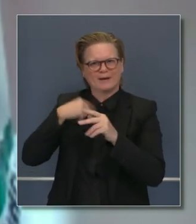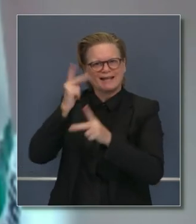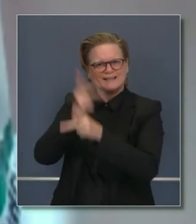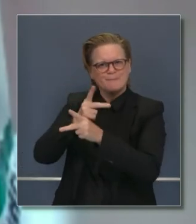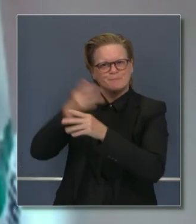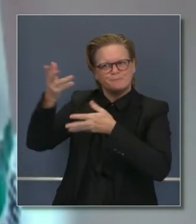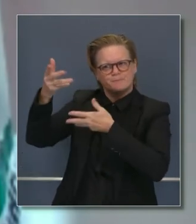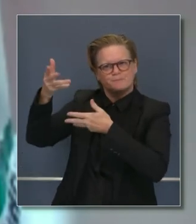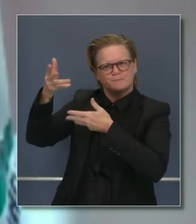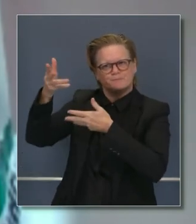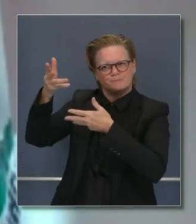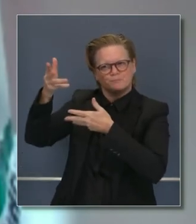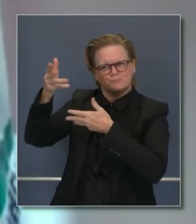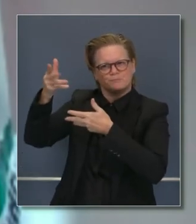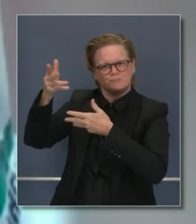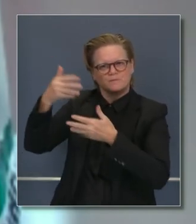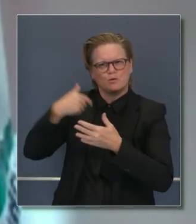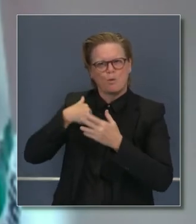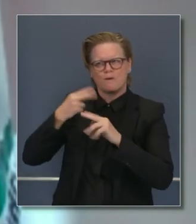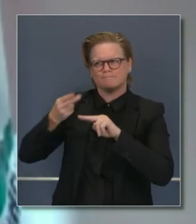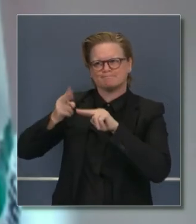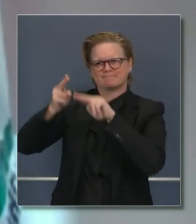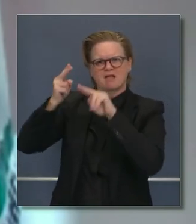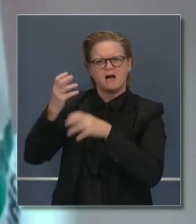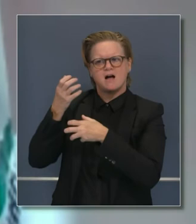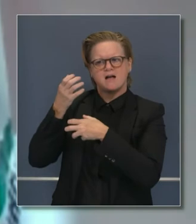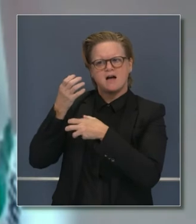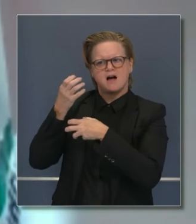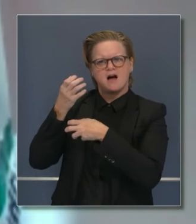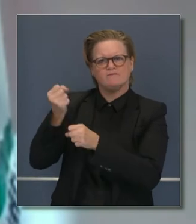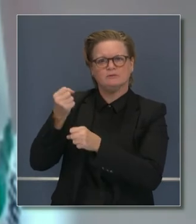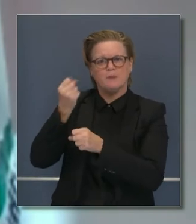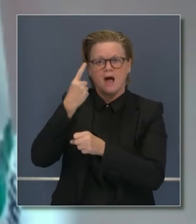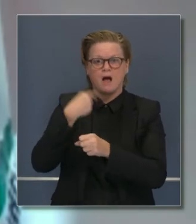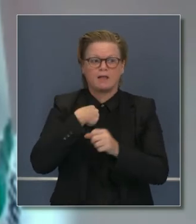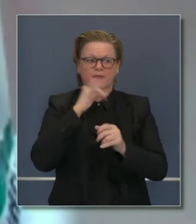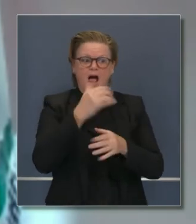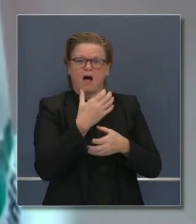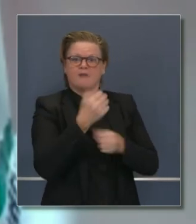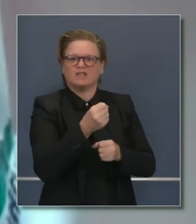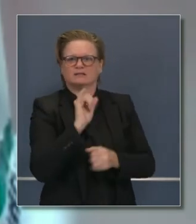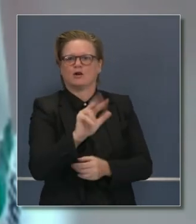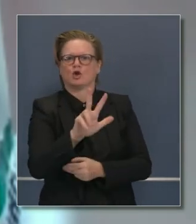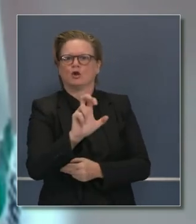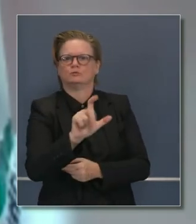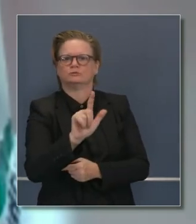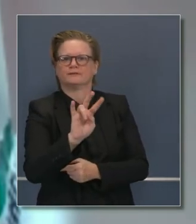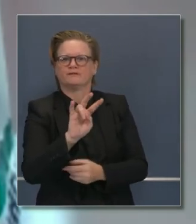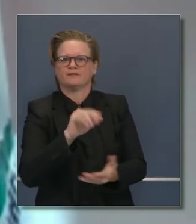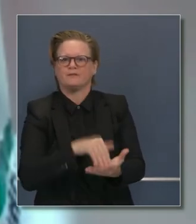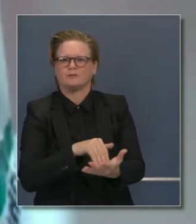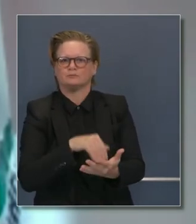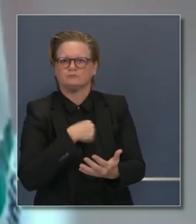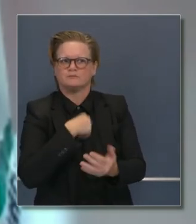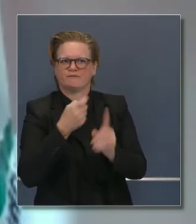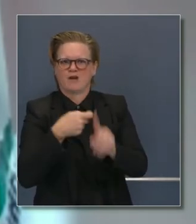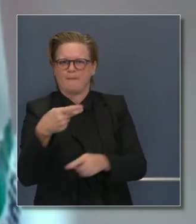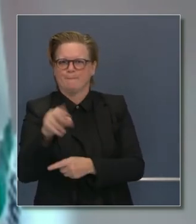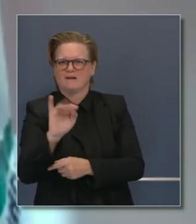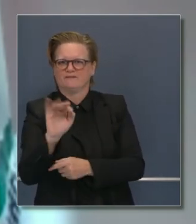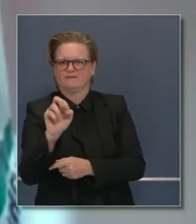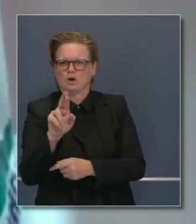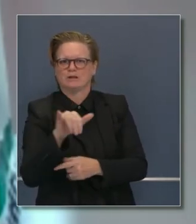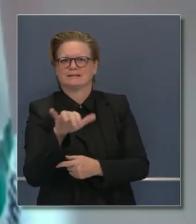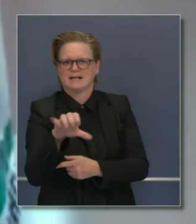constante, creando la confianza como la que tenemos en esta cifra de 327 mil para crear las